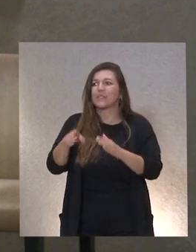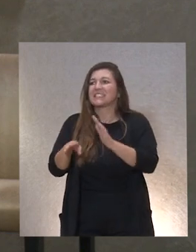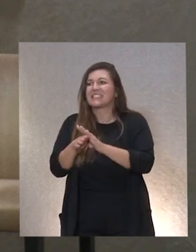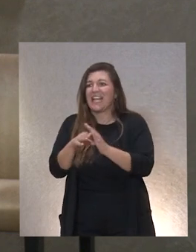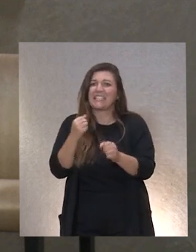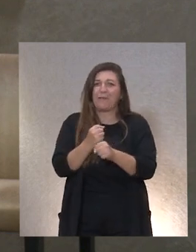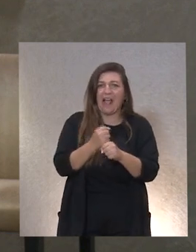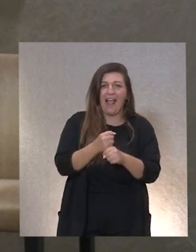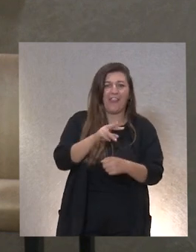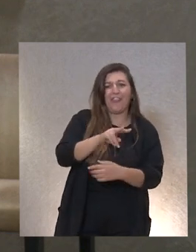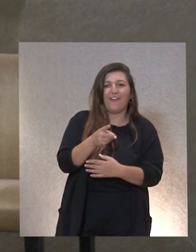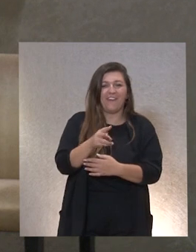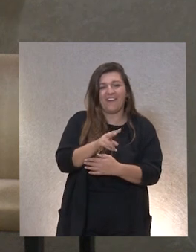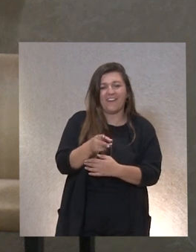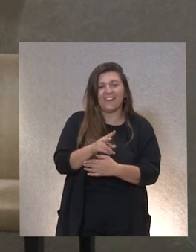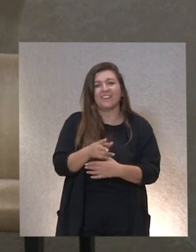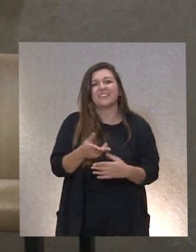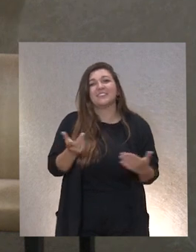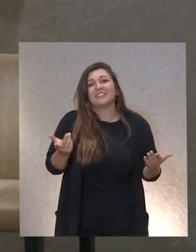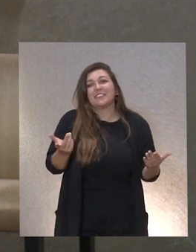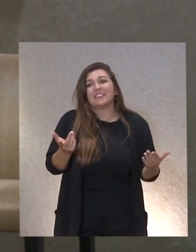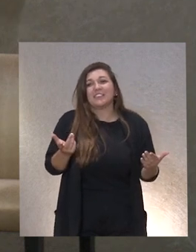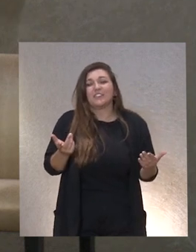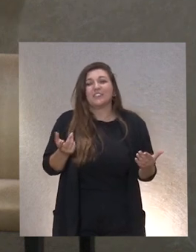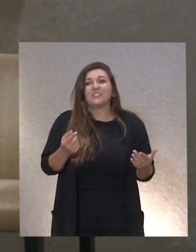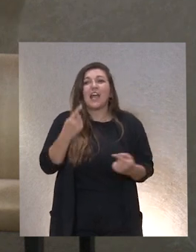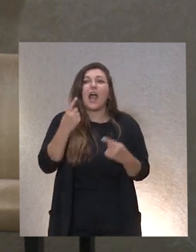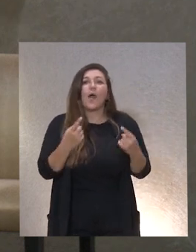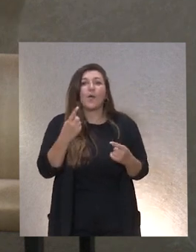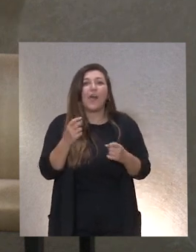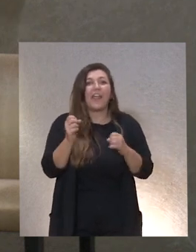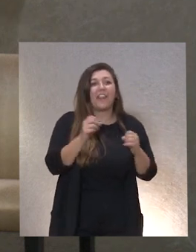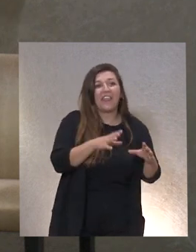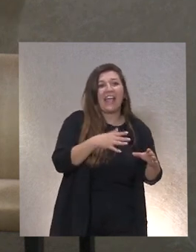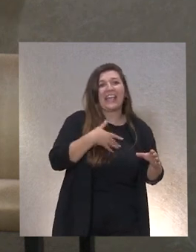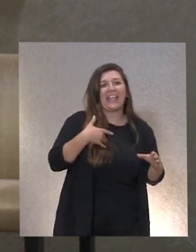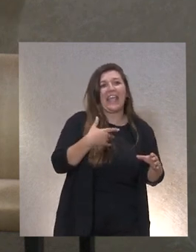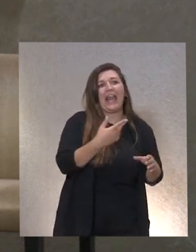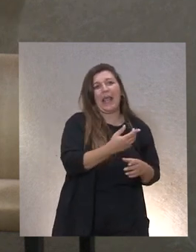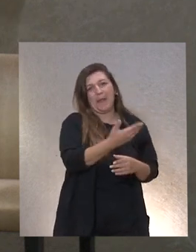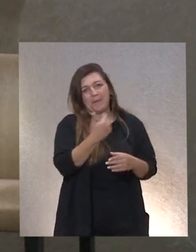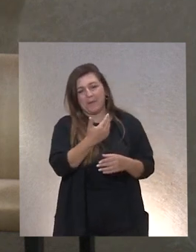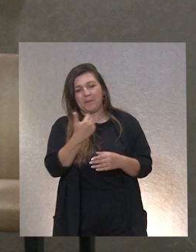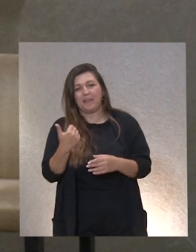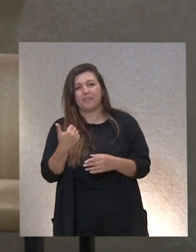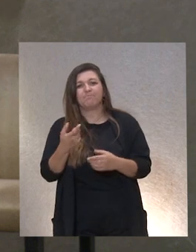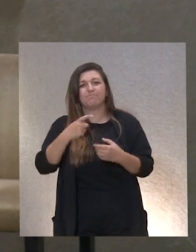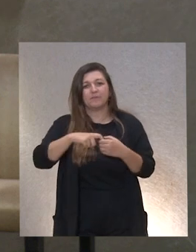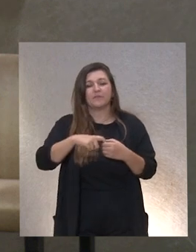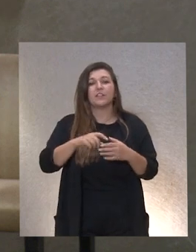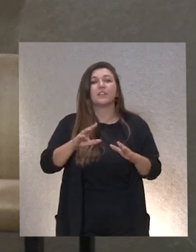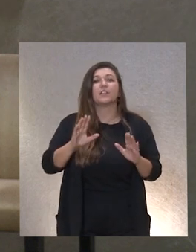somos así ya nos conoces y al que se va dejando le vamos intentando enganchar solo una cosa más antes